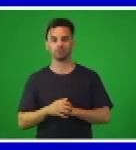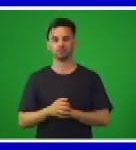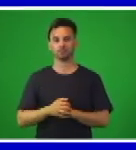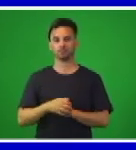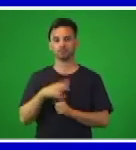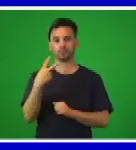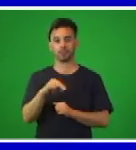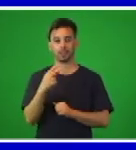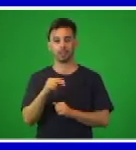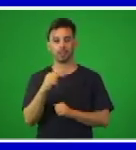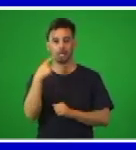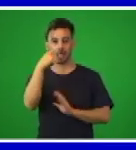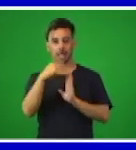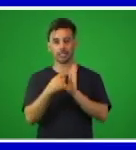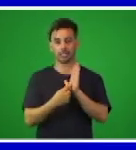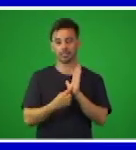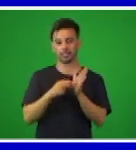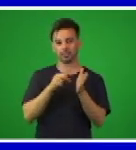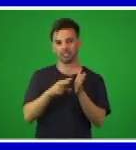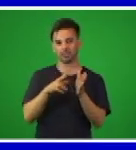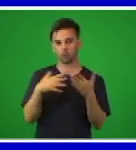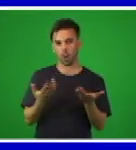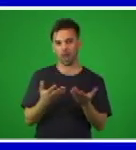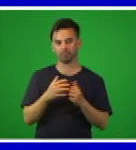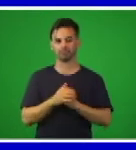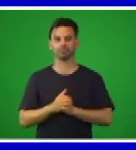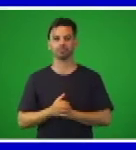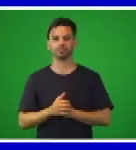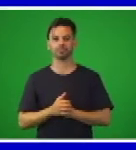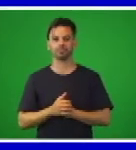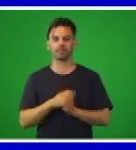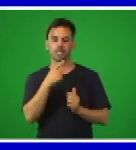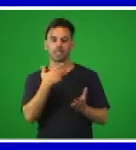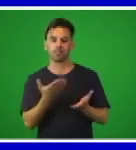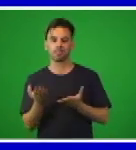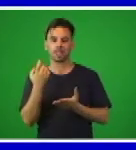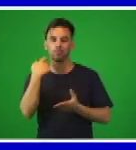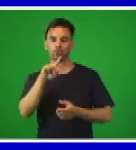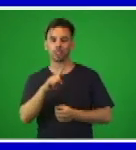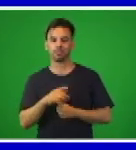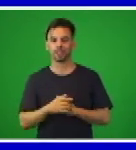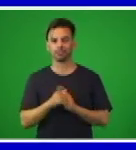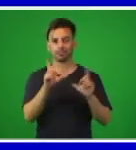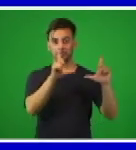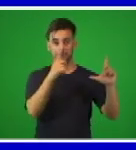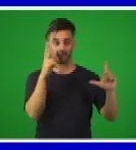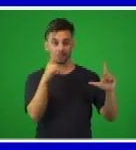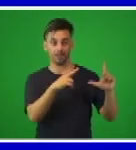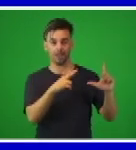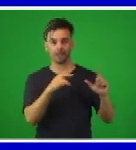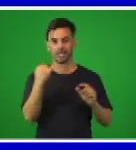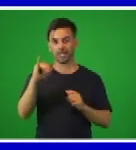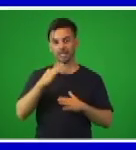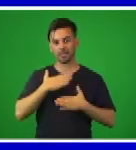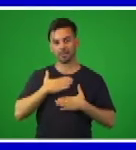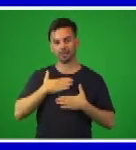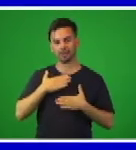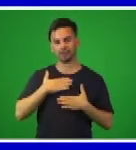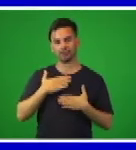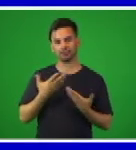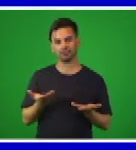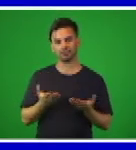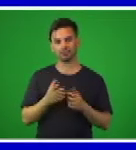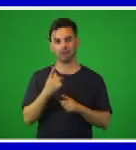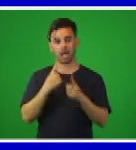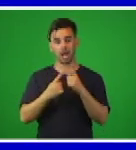en las partes de una carta, y los invitamos también, y lo tienen en pantalla, que como parte del estudio independiente,